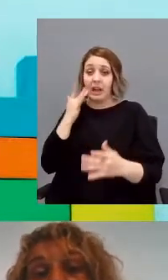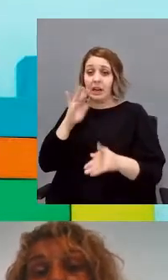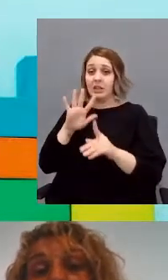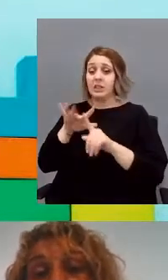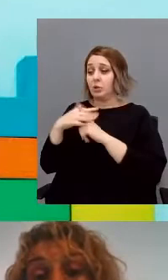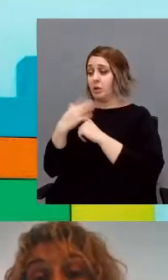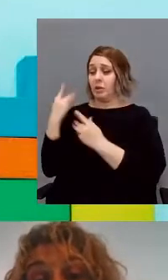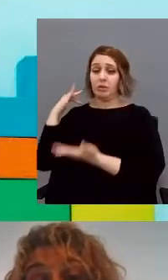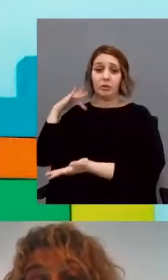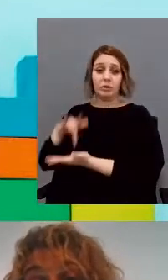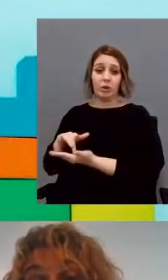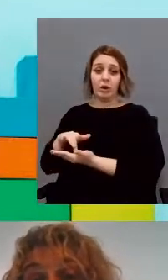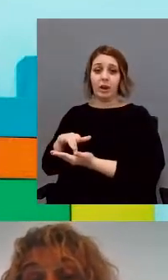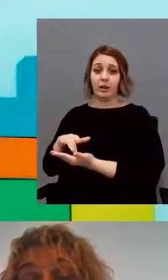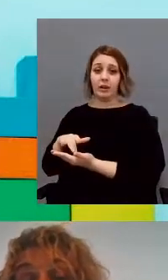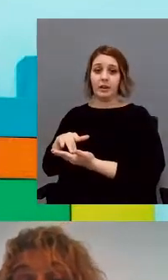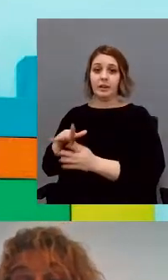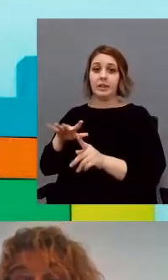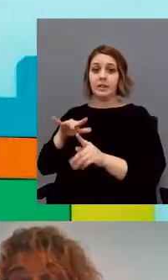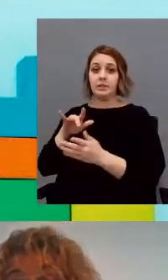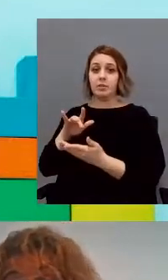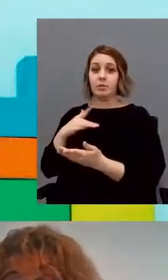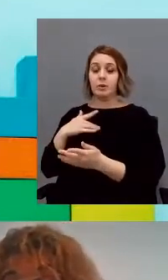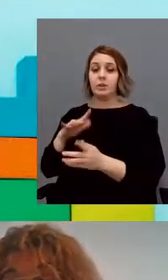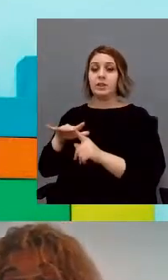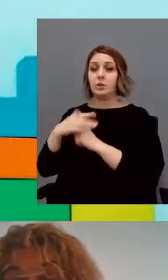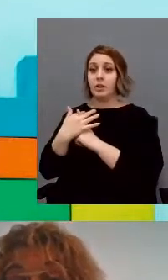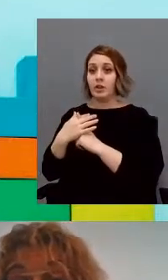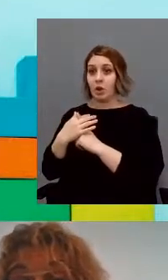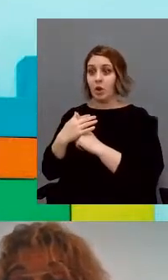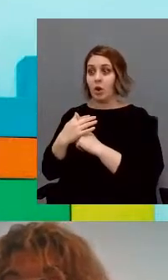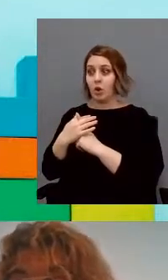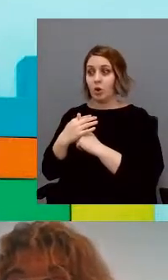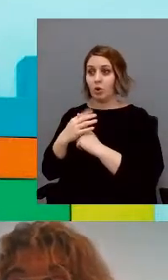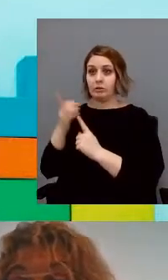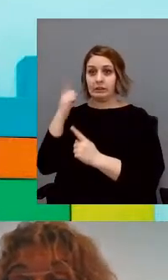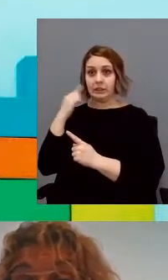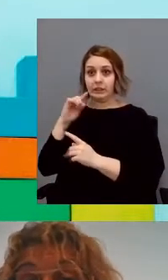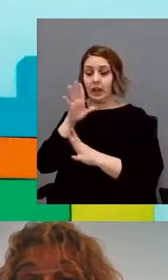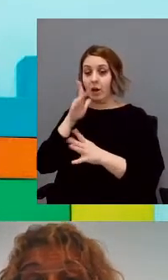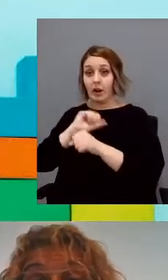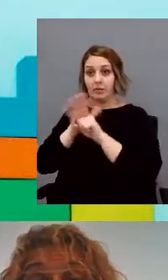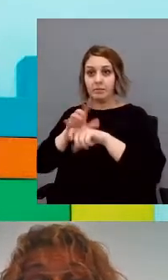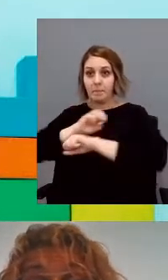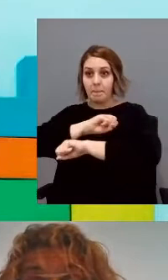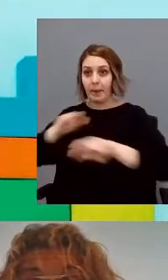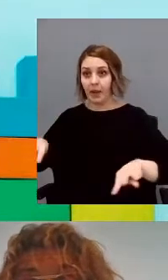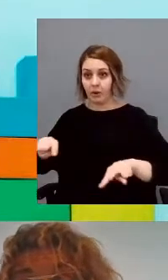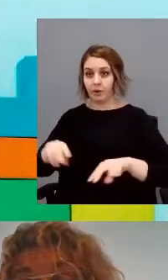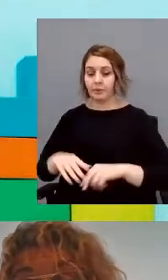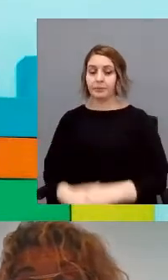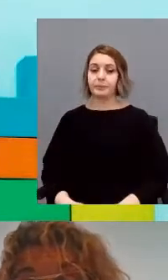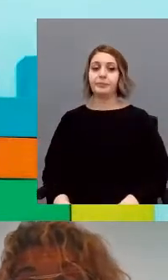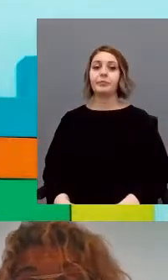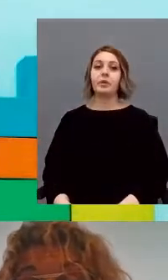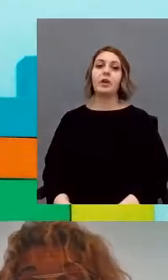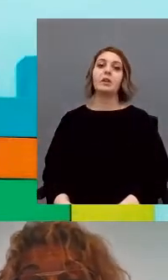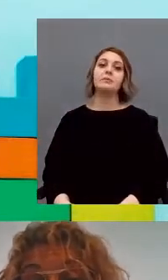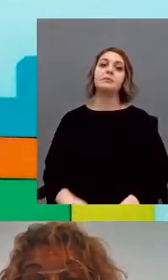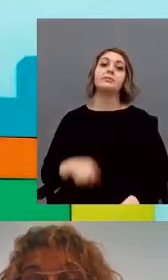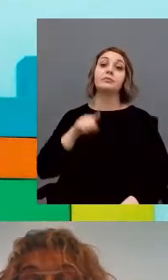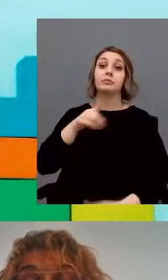situación vivida. Agravaba lo que era su situación ya de su habitual. Entonces, en este